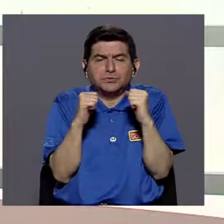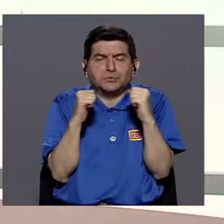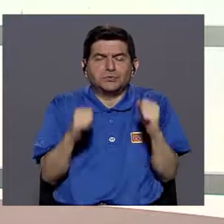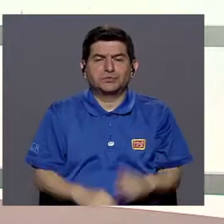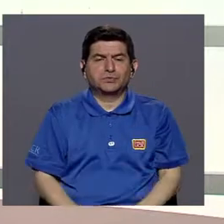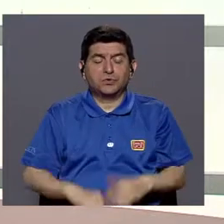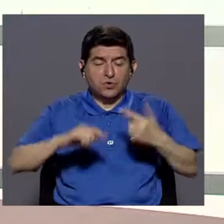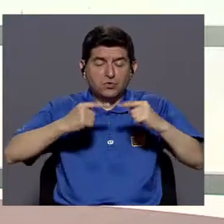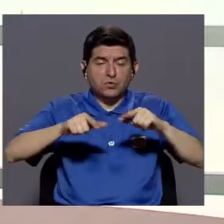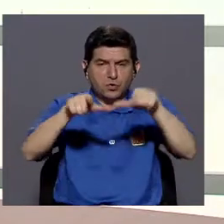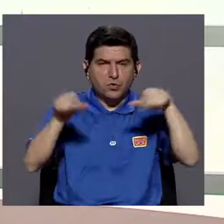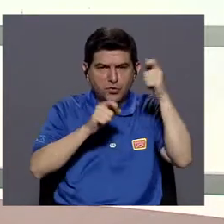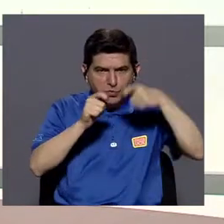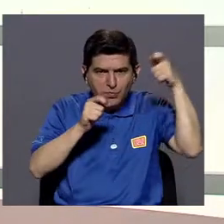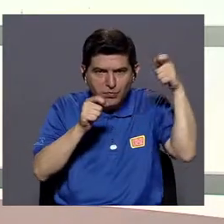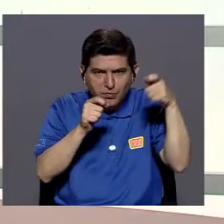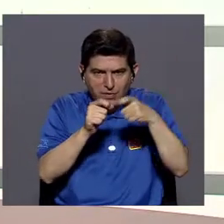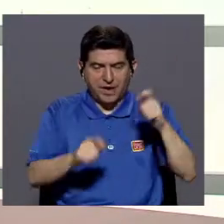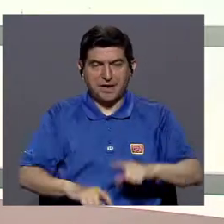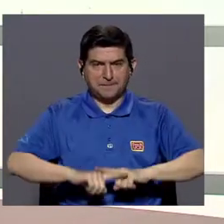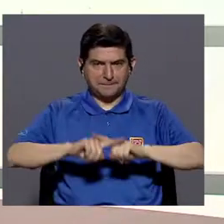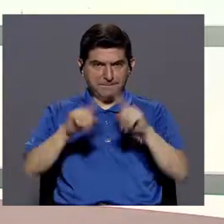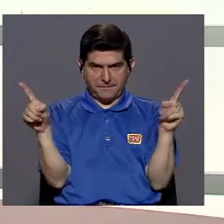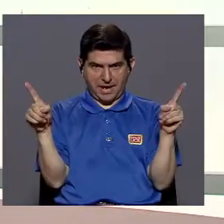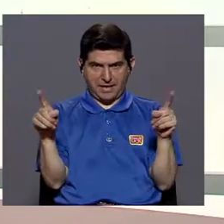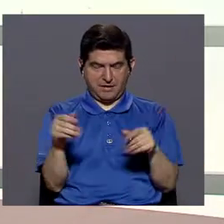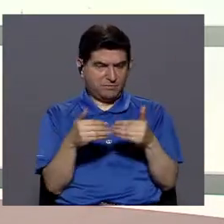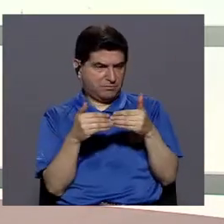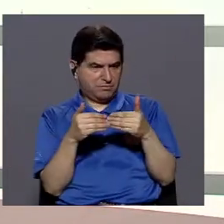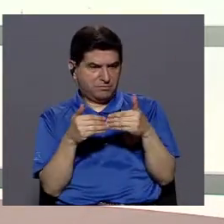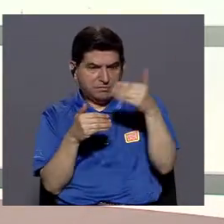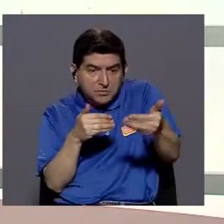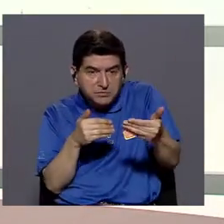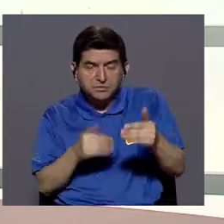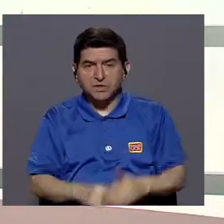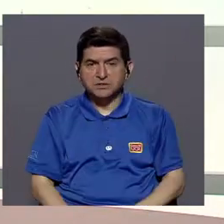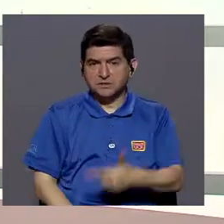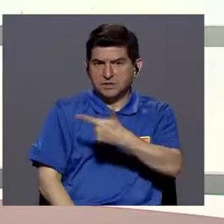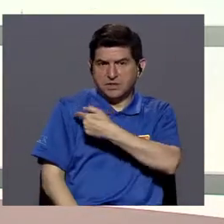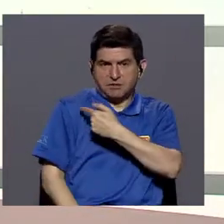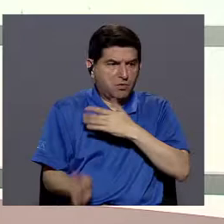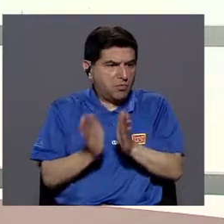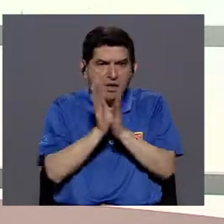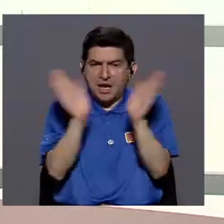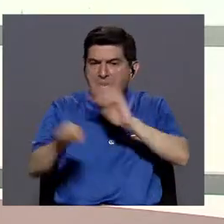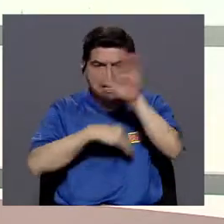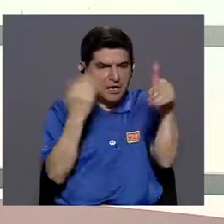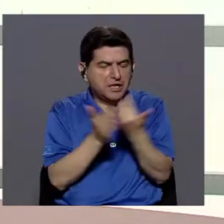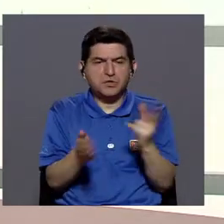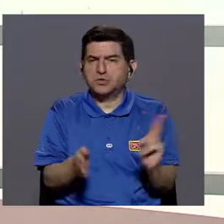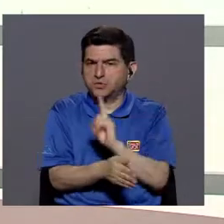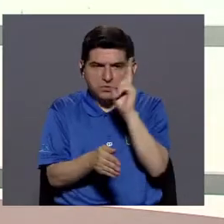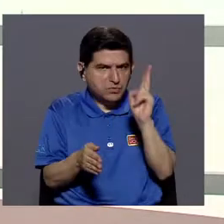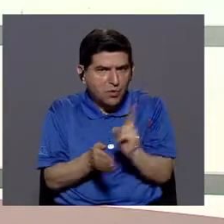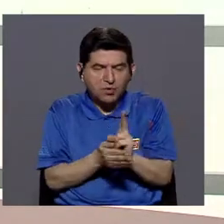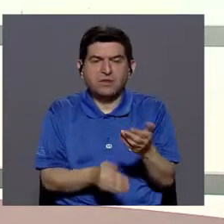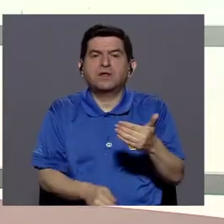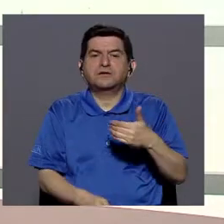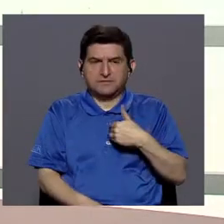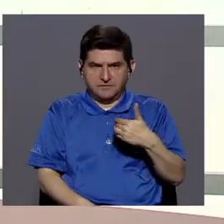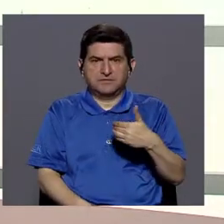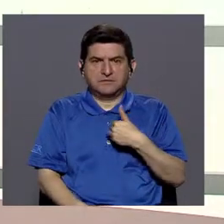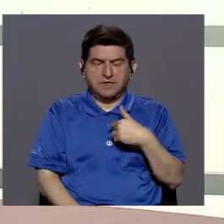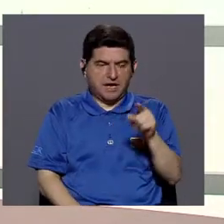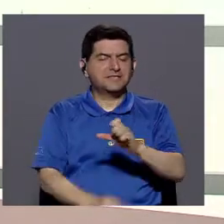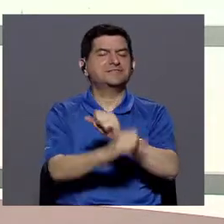algunos escalofríos, el dolor local, ¿verdad? Pero, aparte de eso, las vacunas en general, todas las que se están usando,